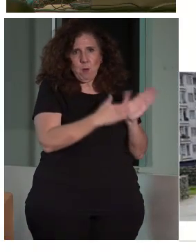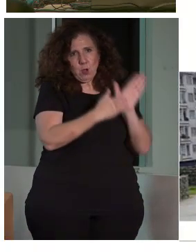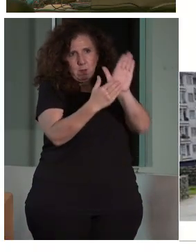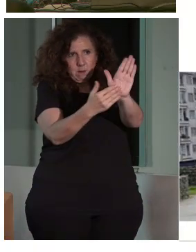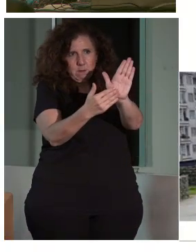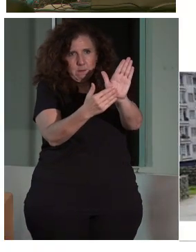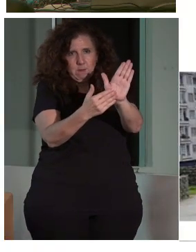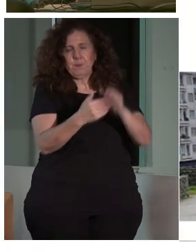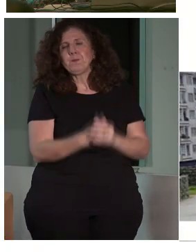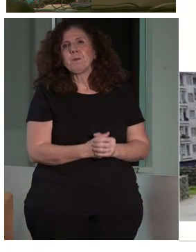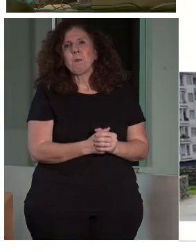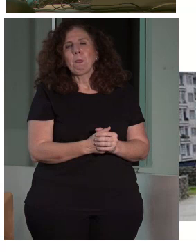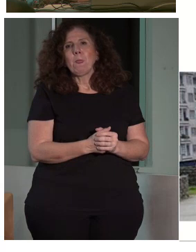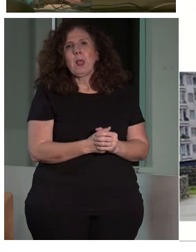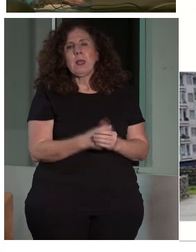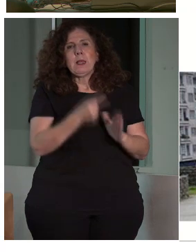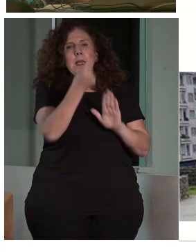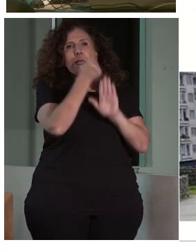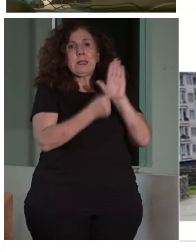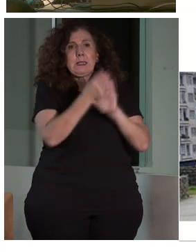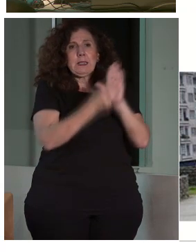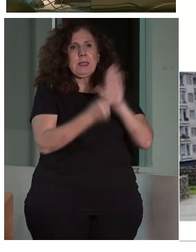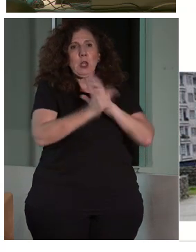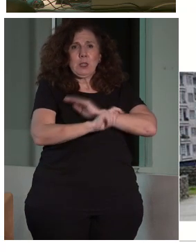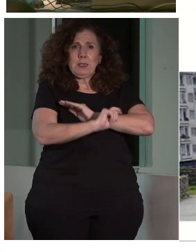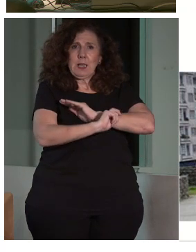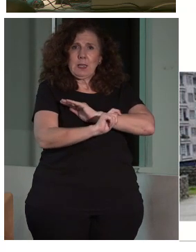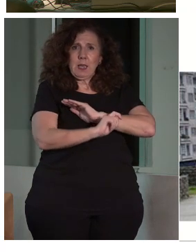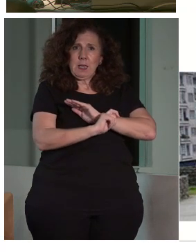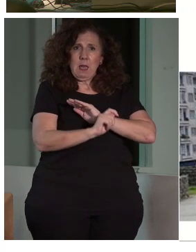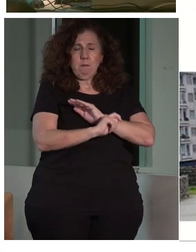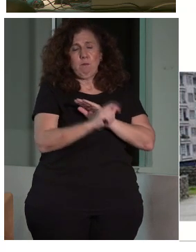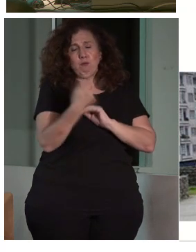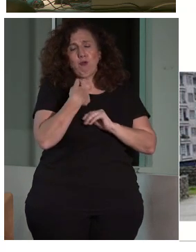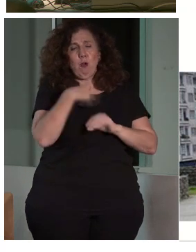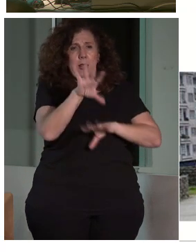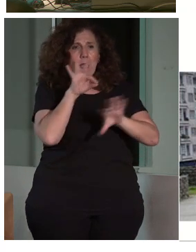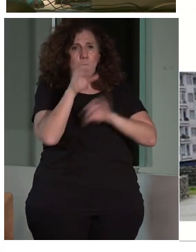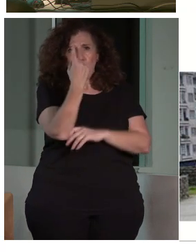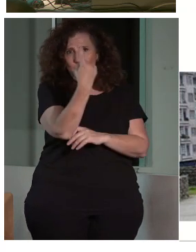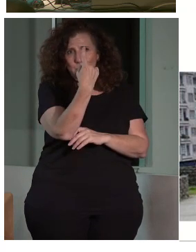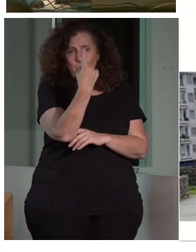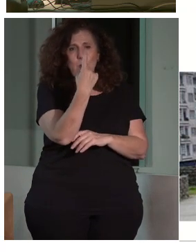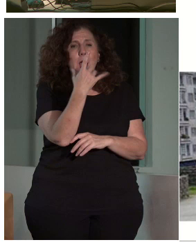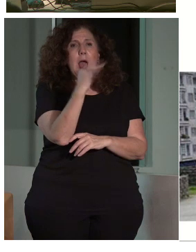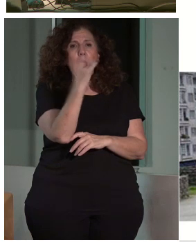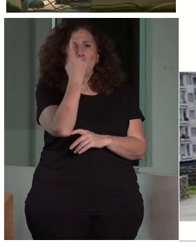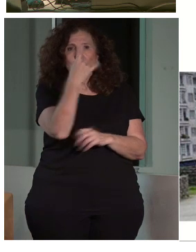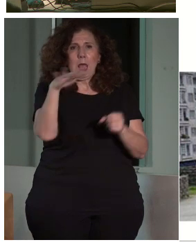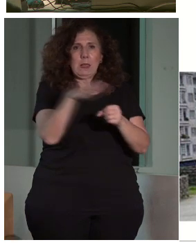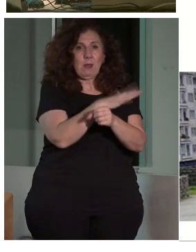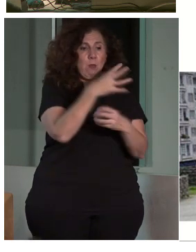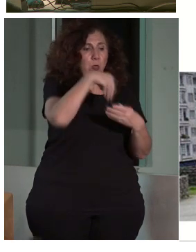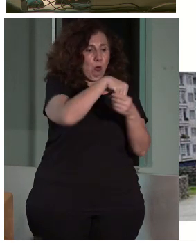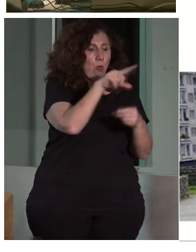Entre los criterios estratégicos que se establecen en la norma he elegido uno de ellos. Dice que cualquier intervención sobre un bien